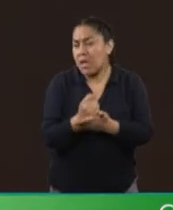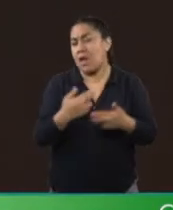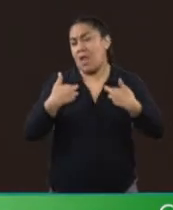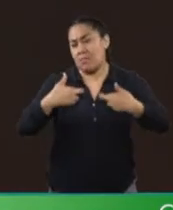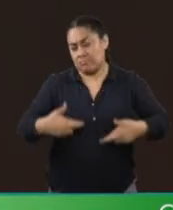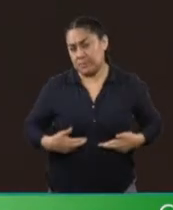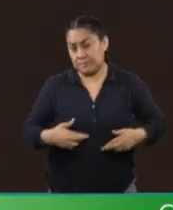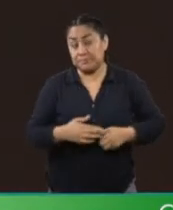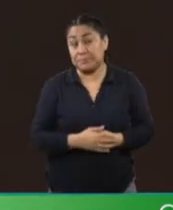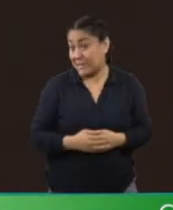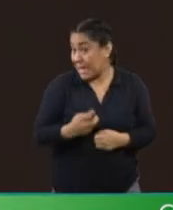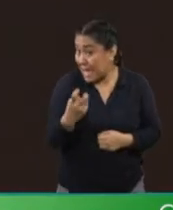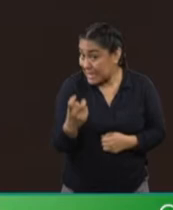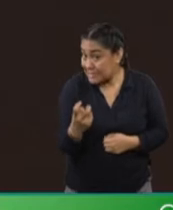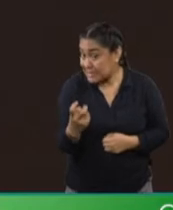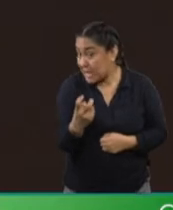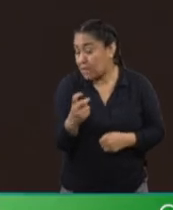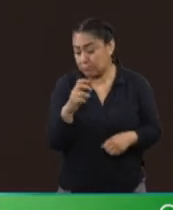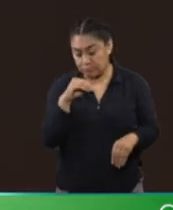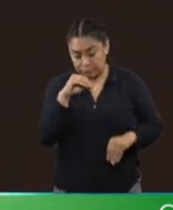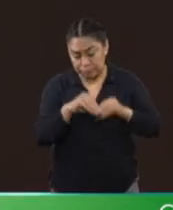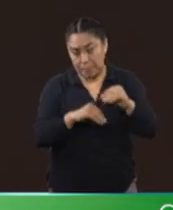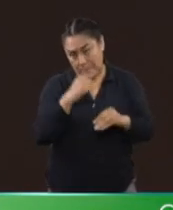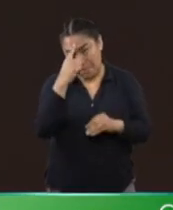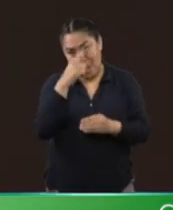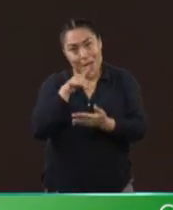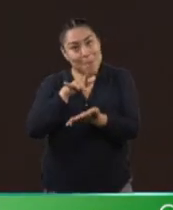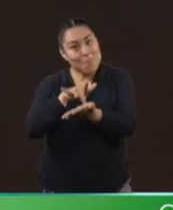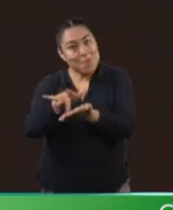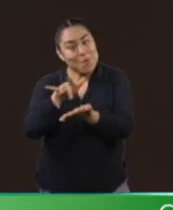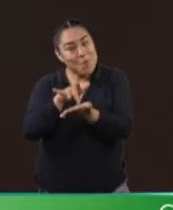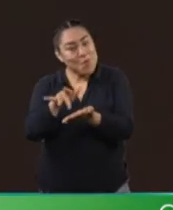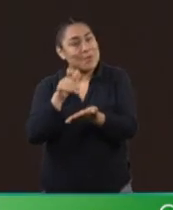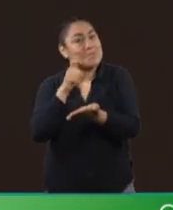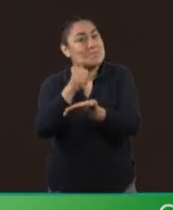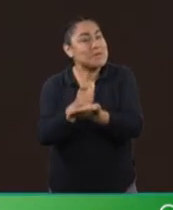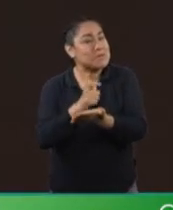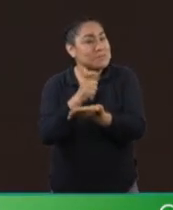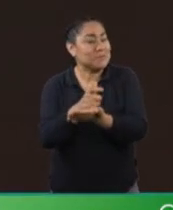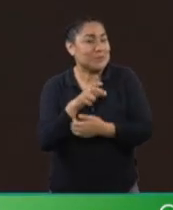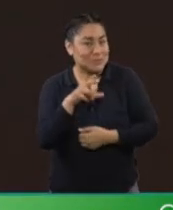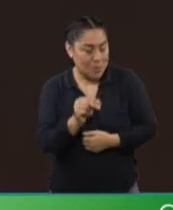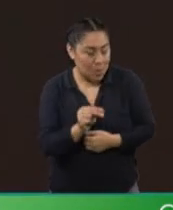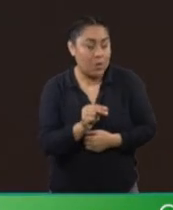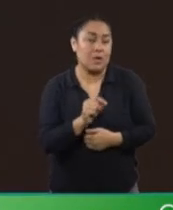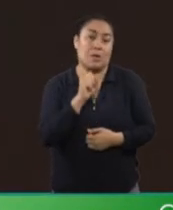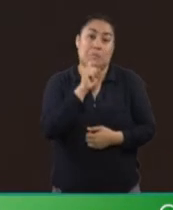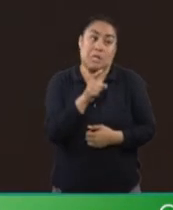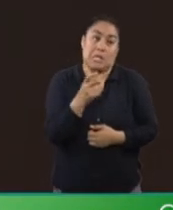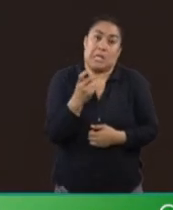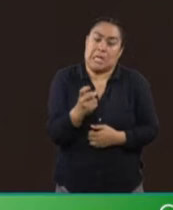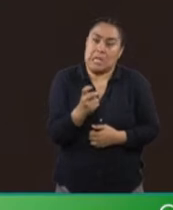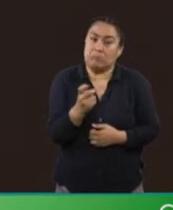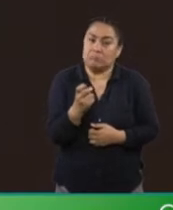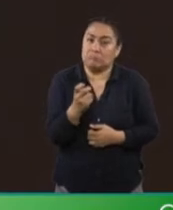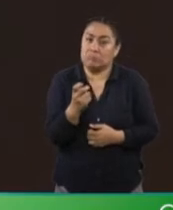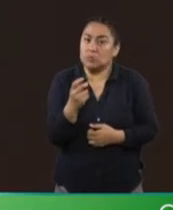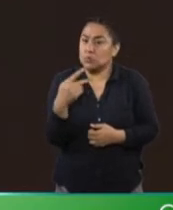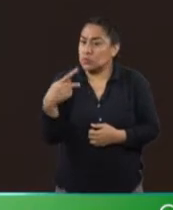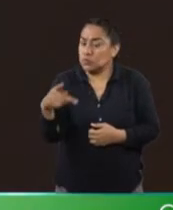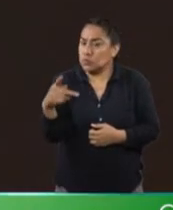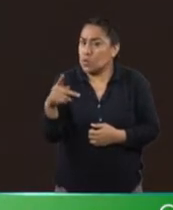no sólo proporcionan un apoyo económico esencial, sino que también reconocen y validan su dignidad.